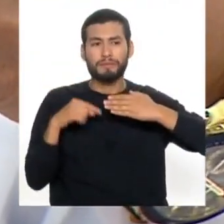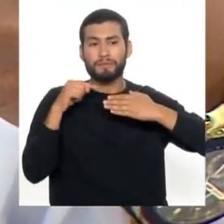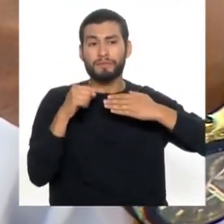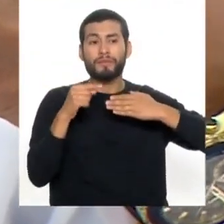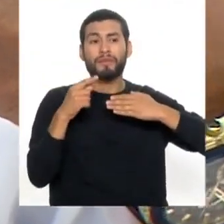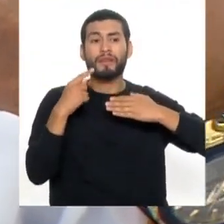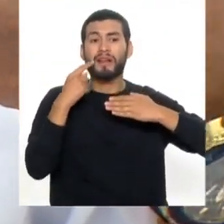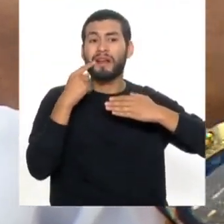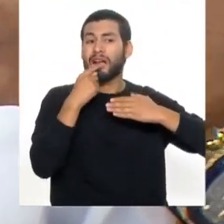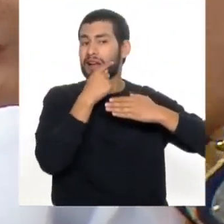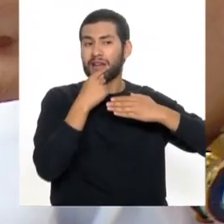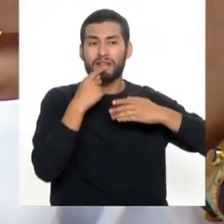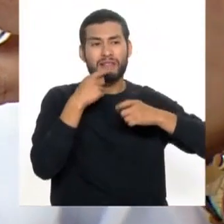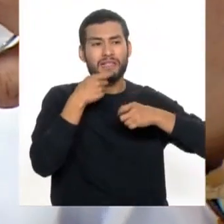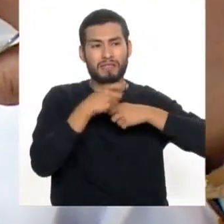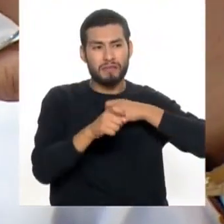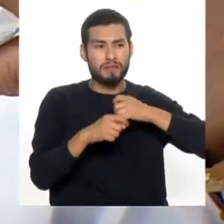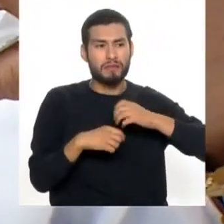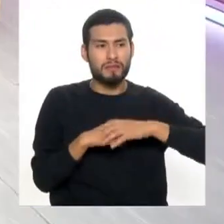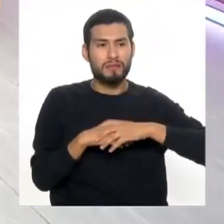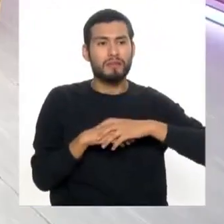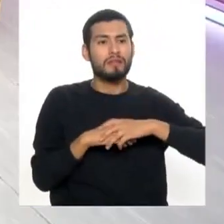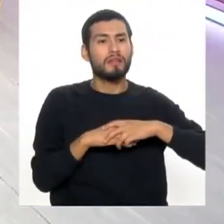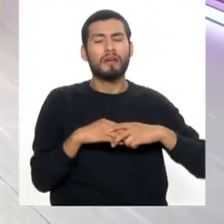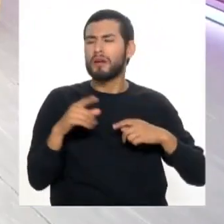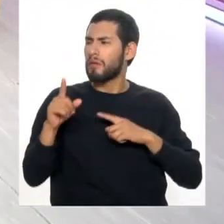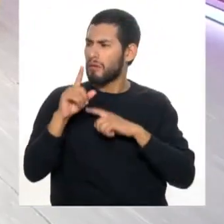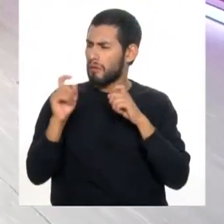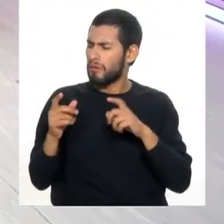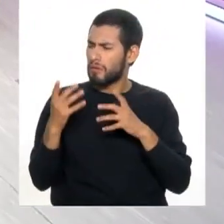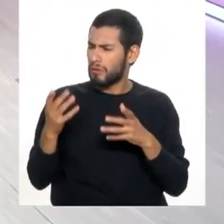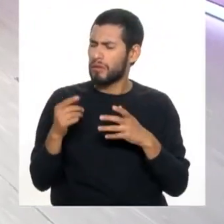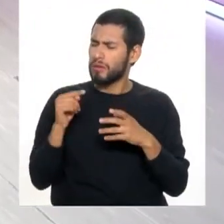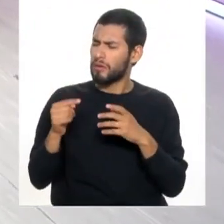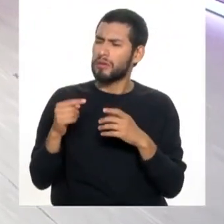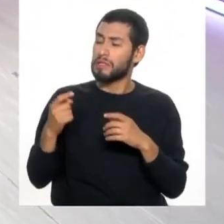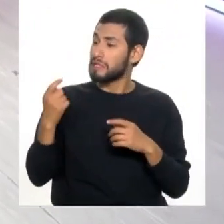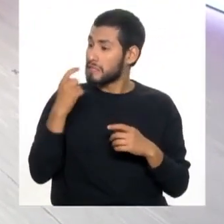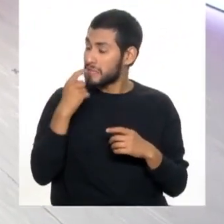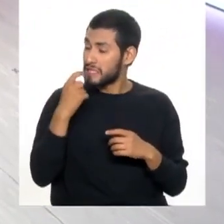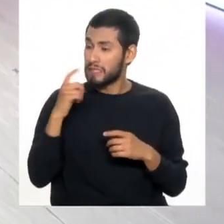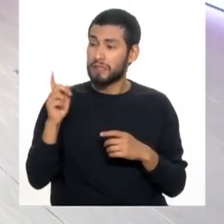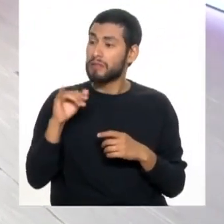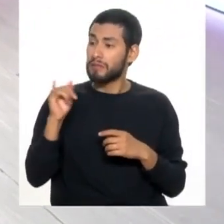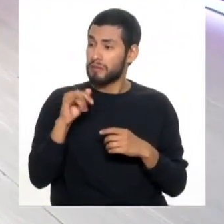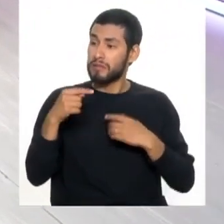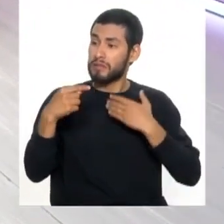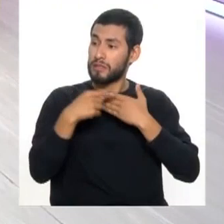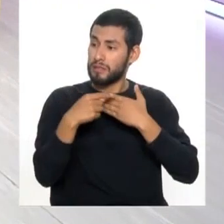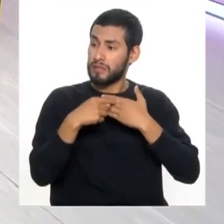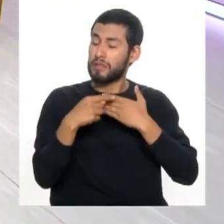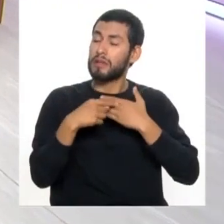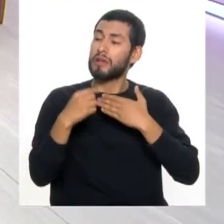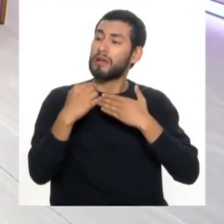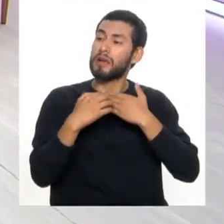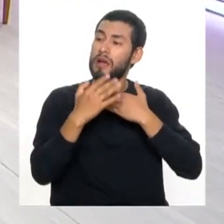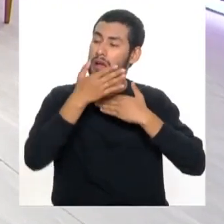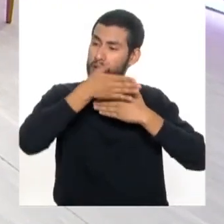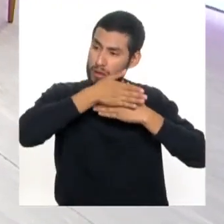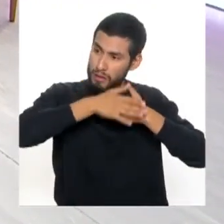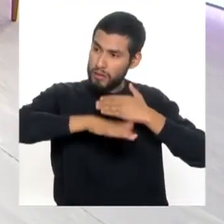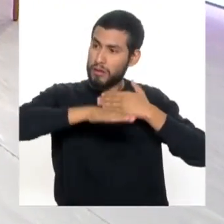encía también comience a dañarse. A ver, doctor, sea, en una palabra, no solamente le voy al diente, sino también a la encía. A la encía. Para arriba y para abajo.